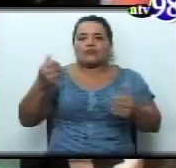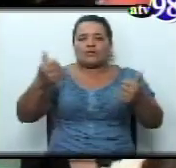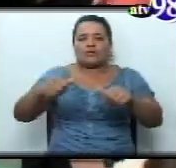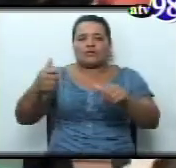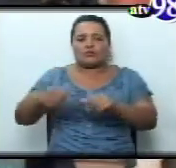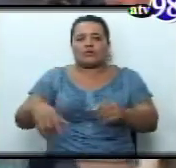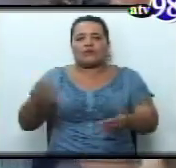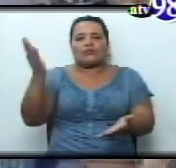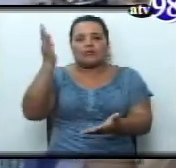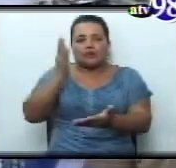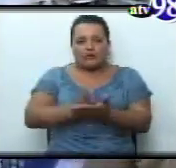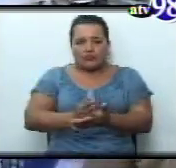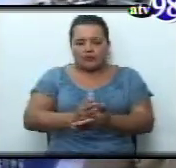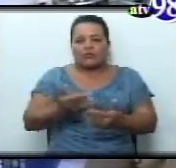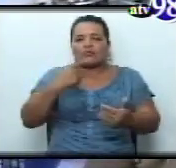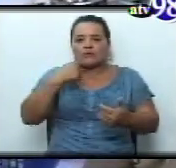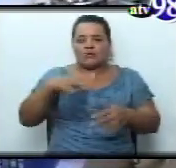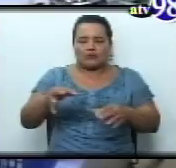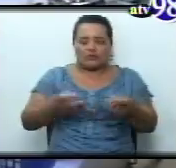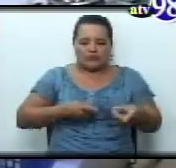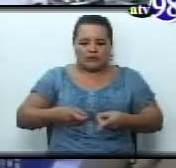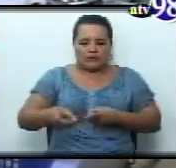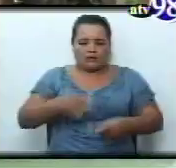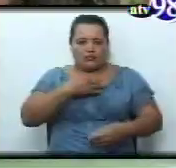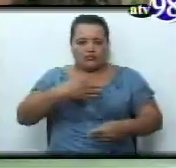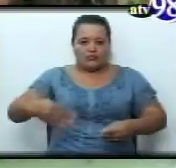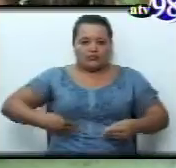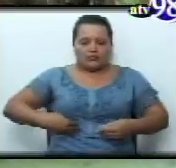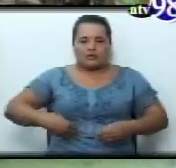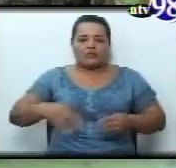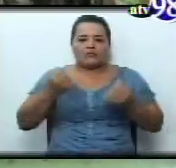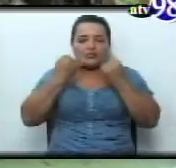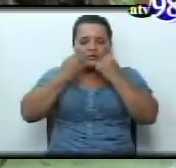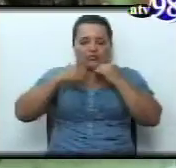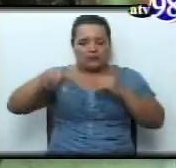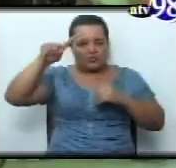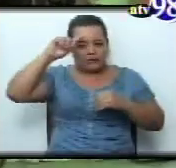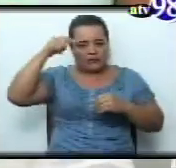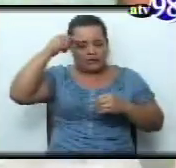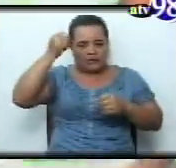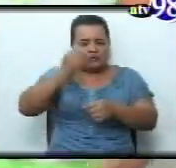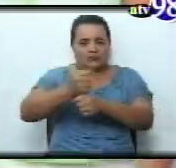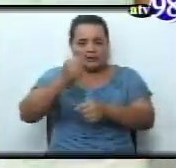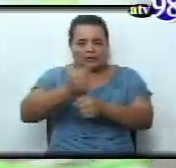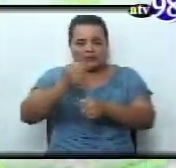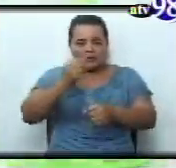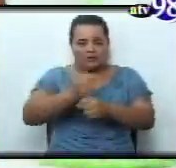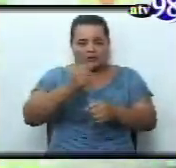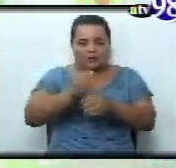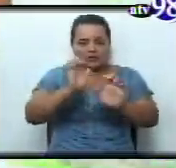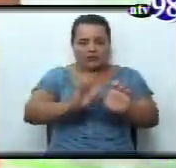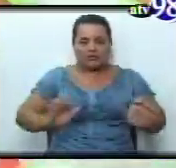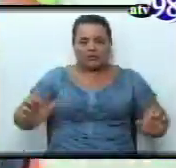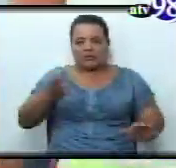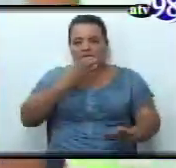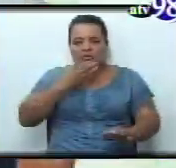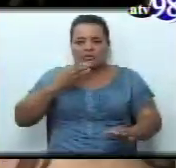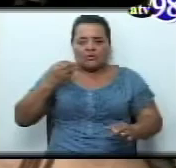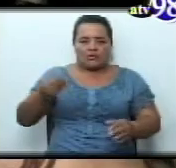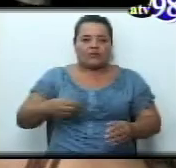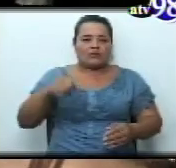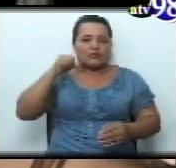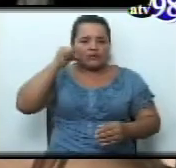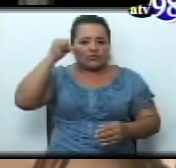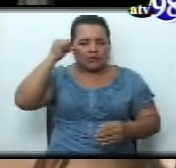propuesta también por los delegados del Ministerio Público y la Procuraduría Especial de la Niñez y Adolescencia. Las